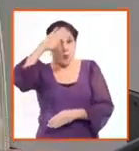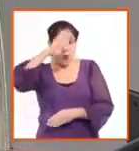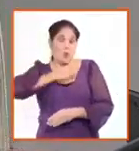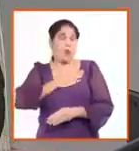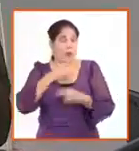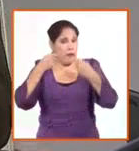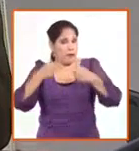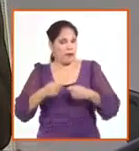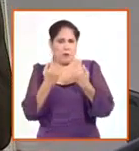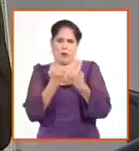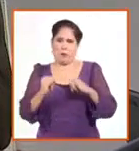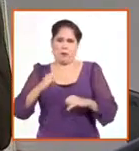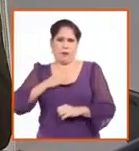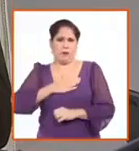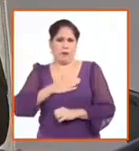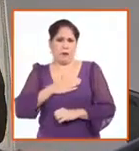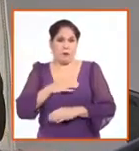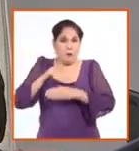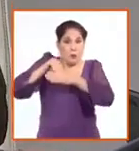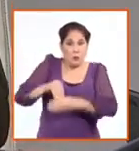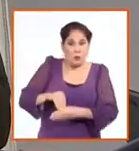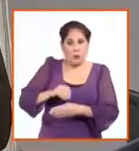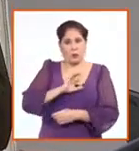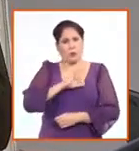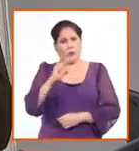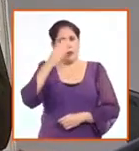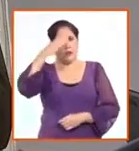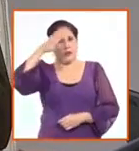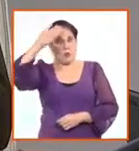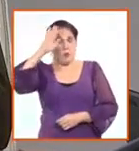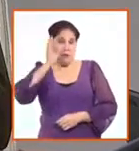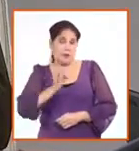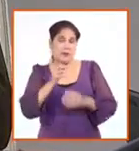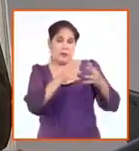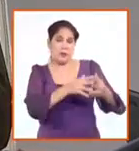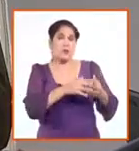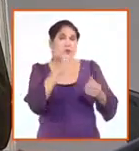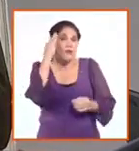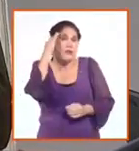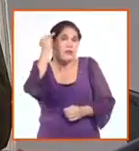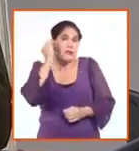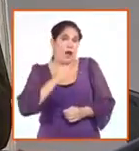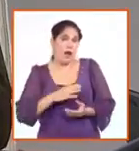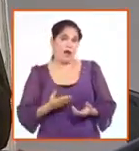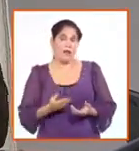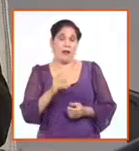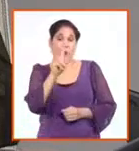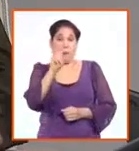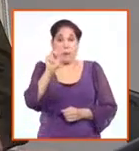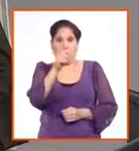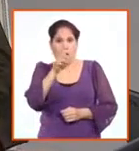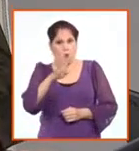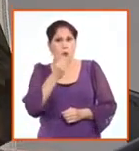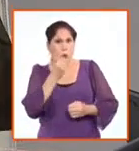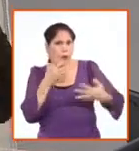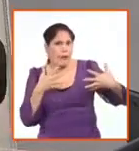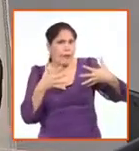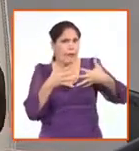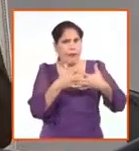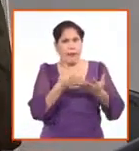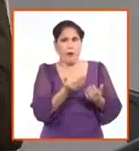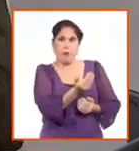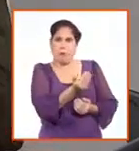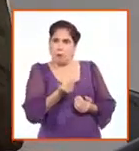mantener la independencia y la soberanía. Y la propia administración norteamericana demostró en el 2014 que no era